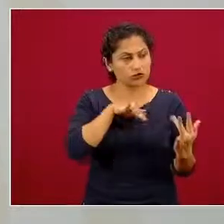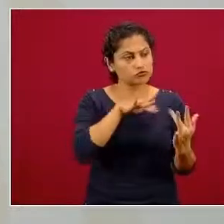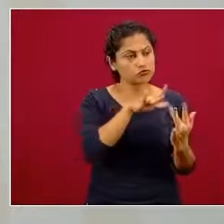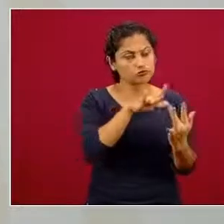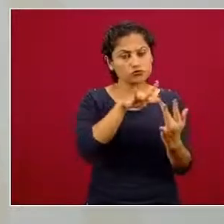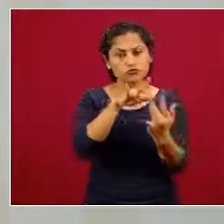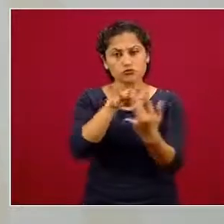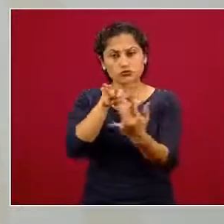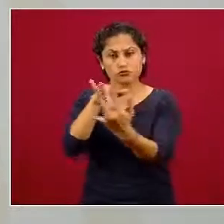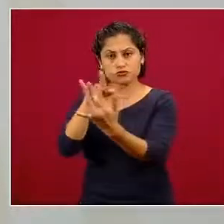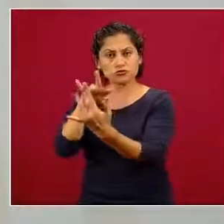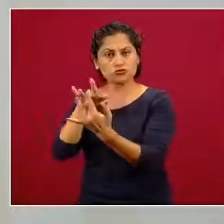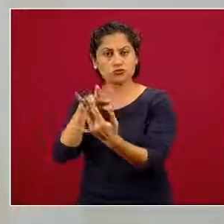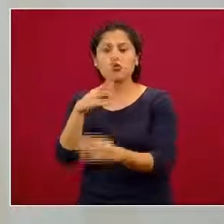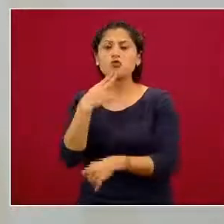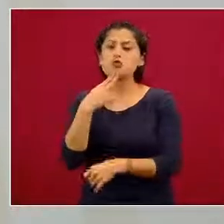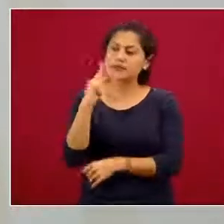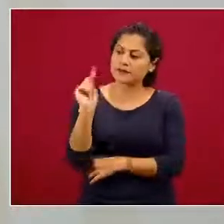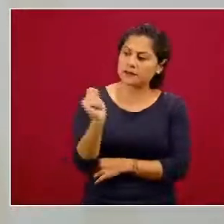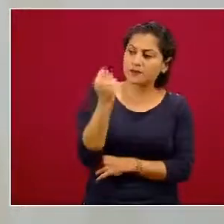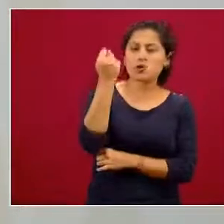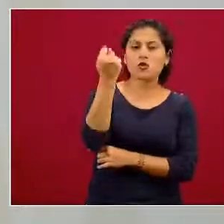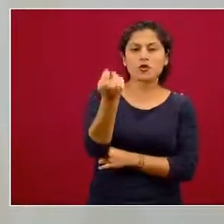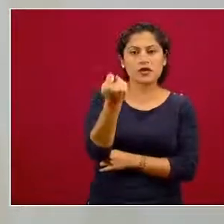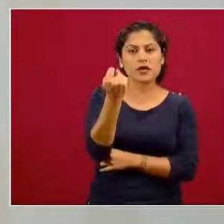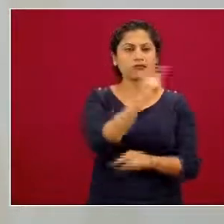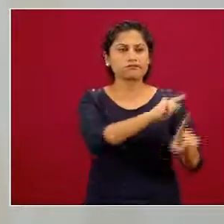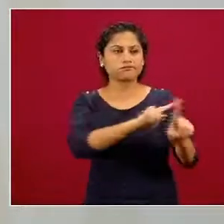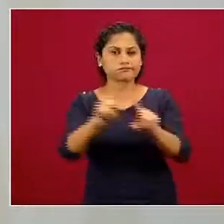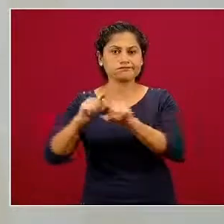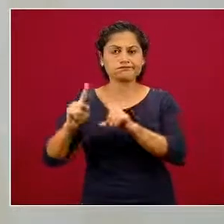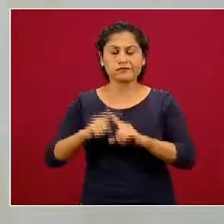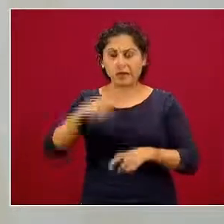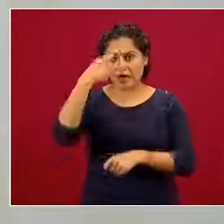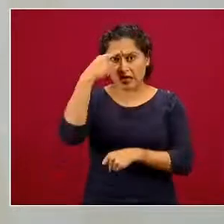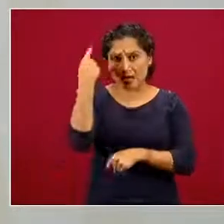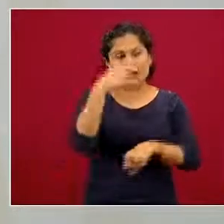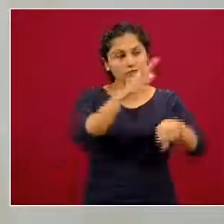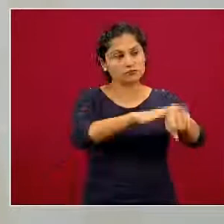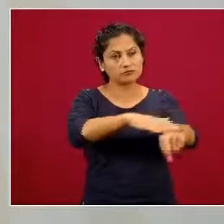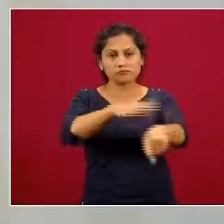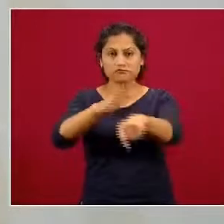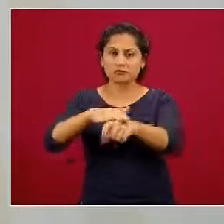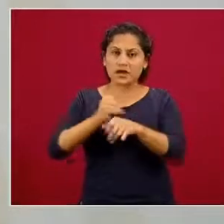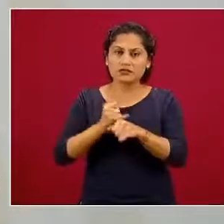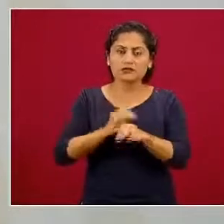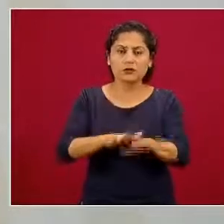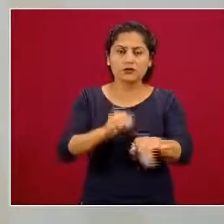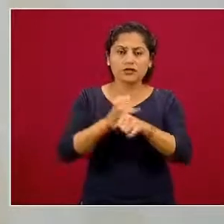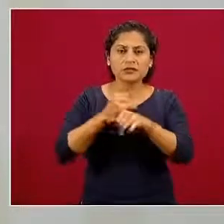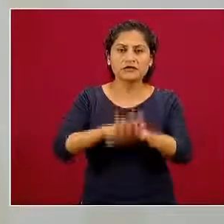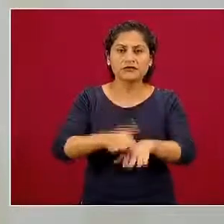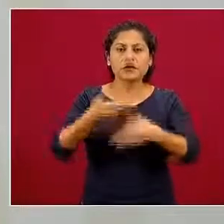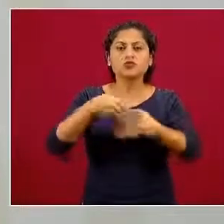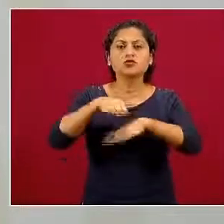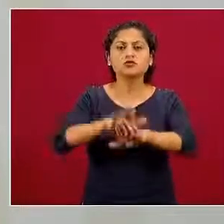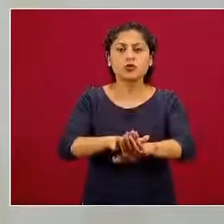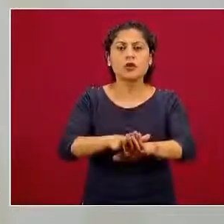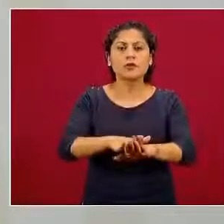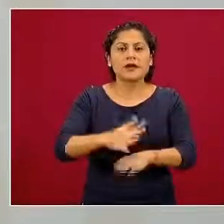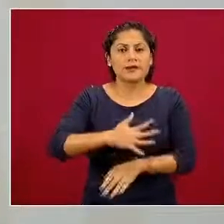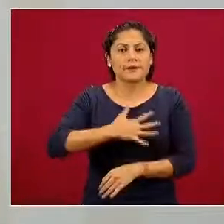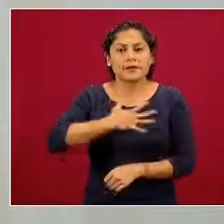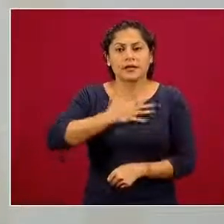tecnologías de informática y comunicación, creando visibilidad y promoción del bienestar y del autocuidado.